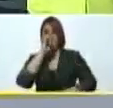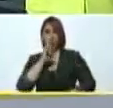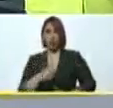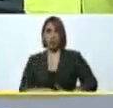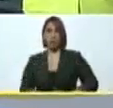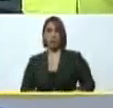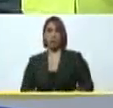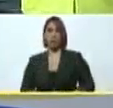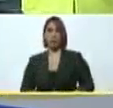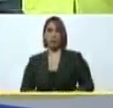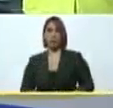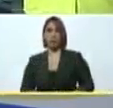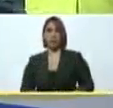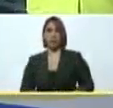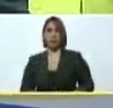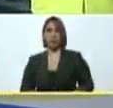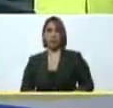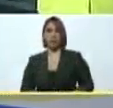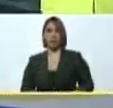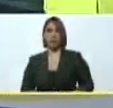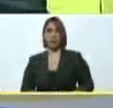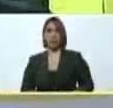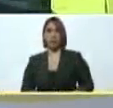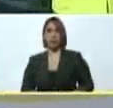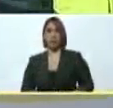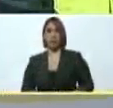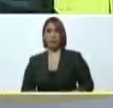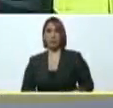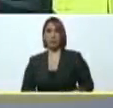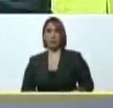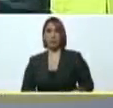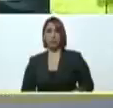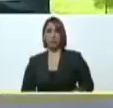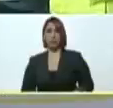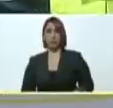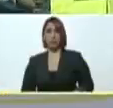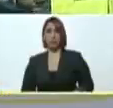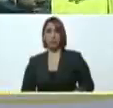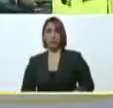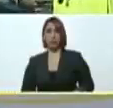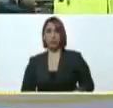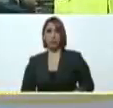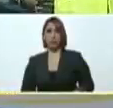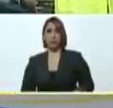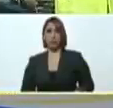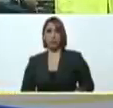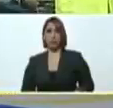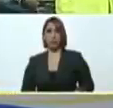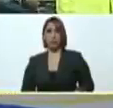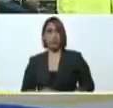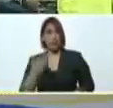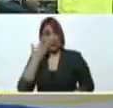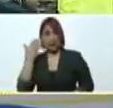Muéstrala cerquita. Ah, ahí sigue hablando Greicy. Es que ellos no nos escuchan.